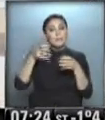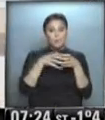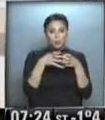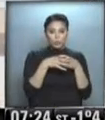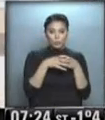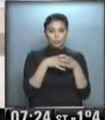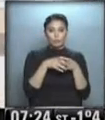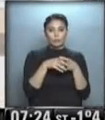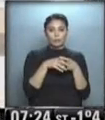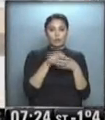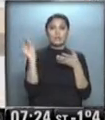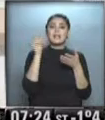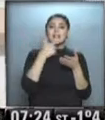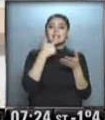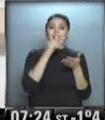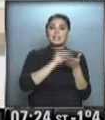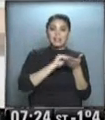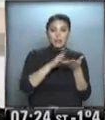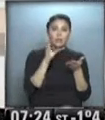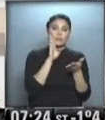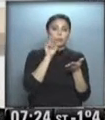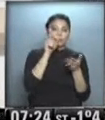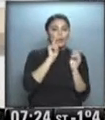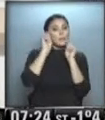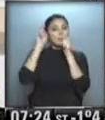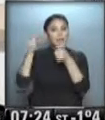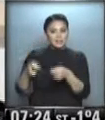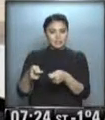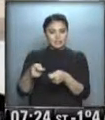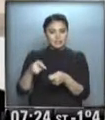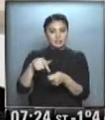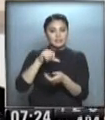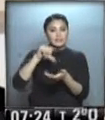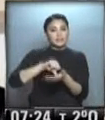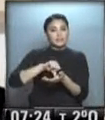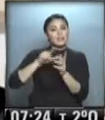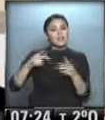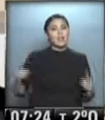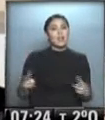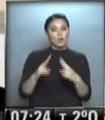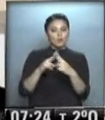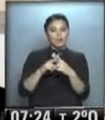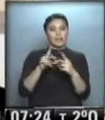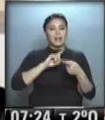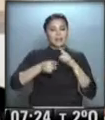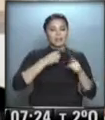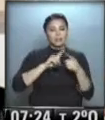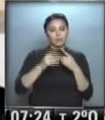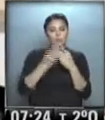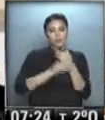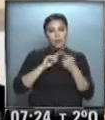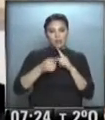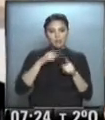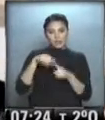de senadores estadounidenses que visitaron el país y mantuvieron un encuentro con el canciller argentino Héctor